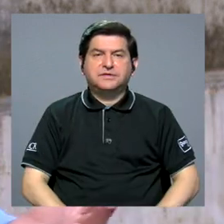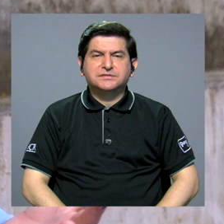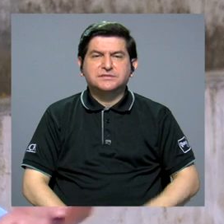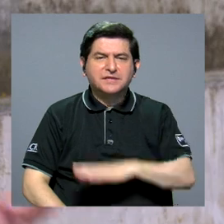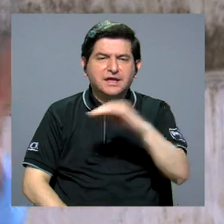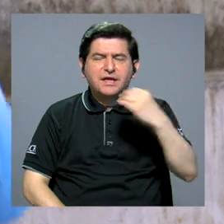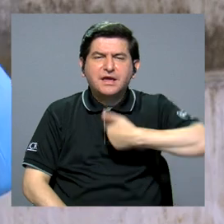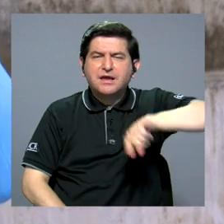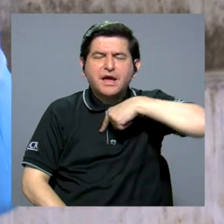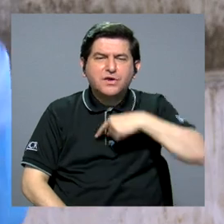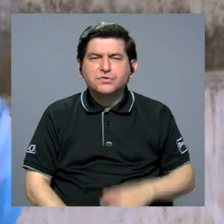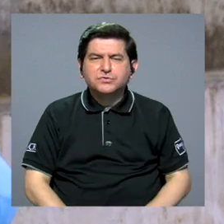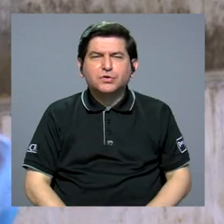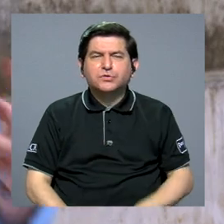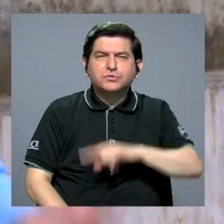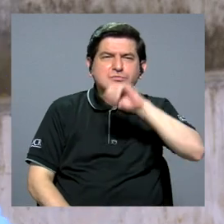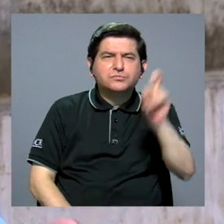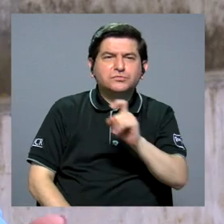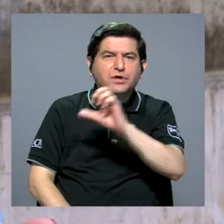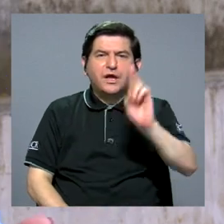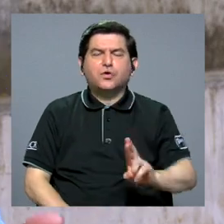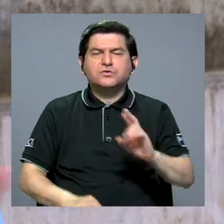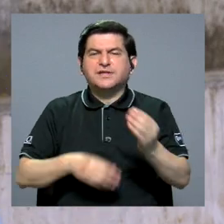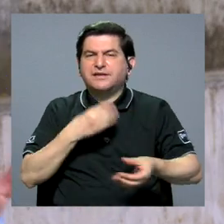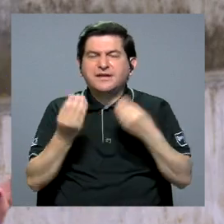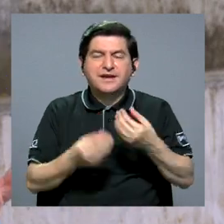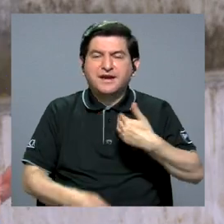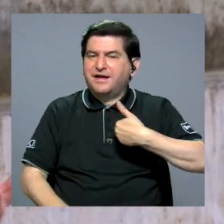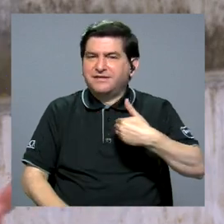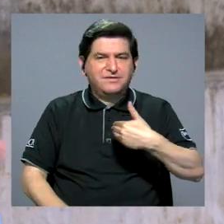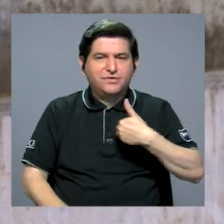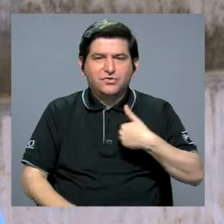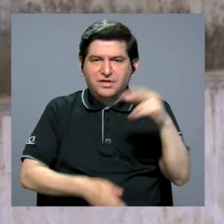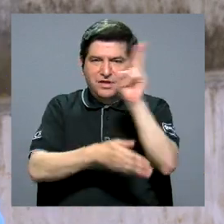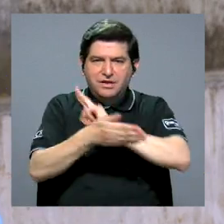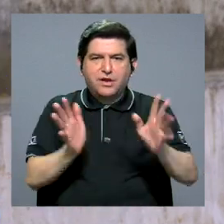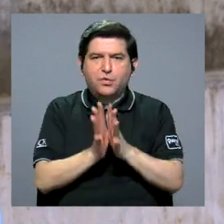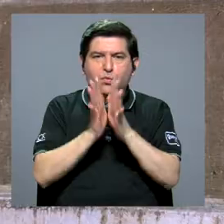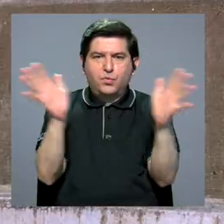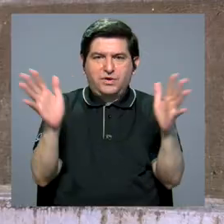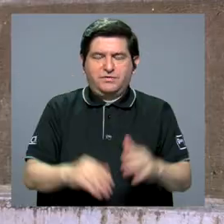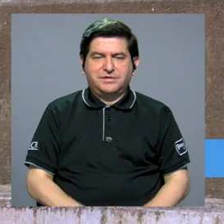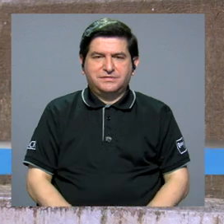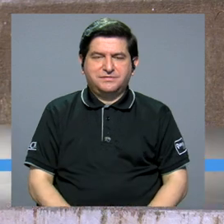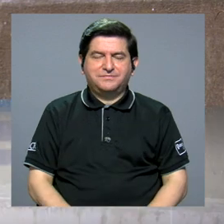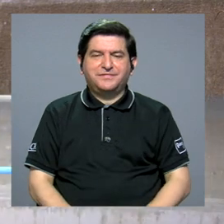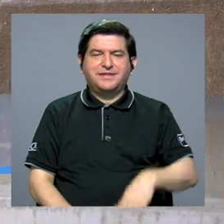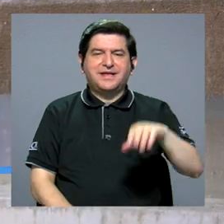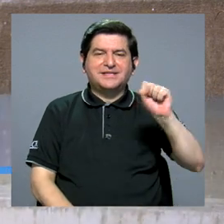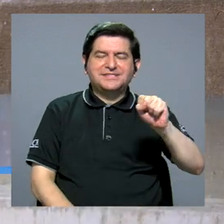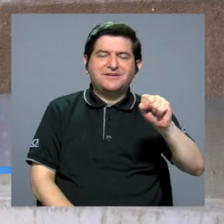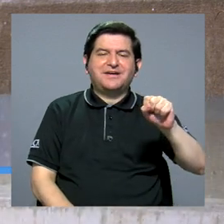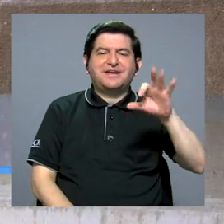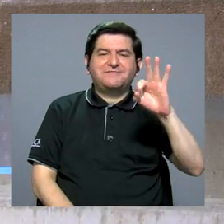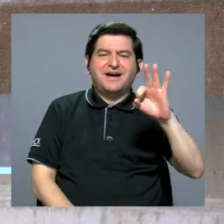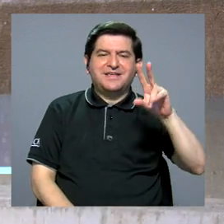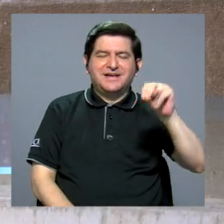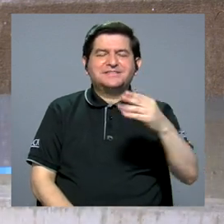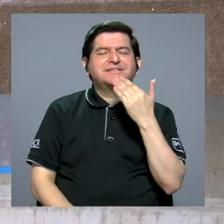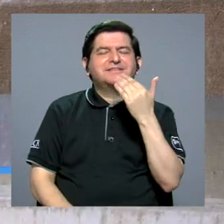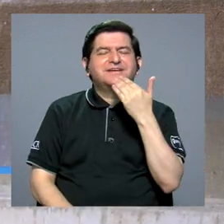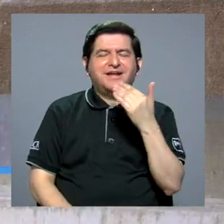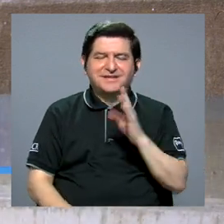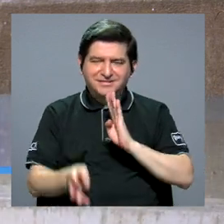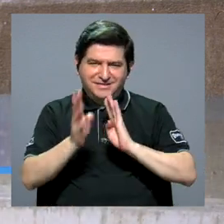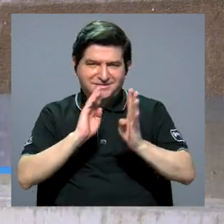cuestionarnos, ¿qué haríamos en Costa Rica si no tuviéramos las universidades públicas? Stephanie Fallas Navarro, muchísimas